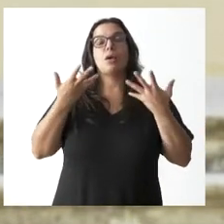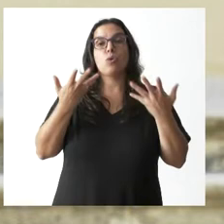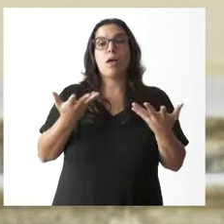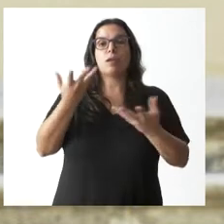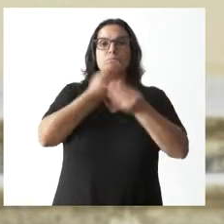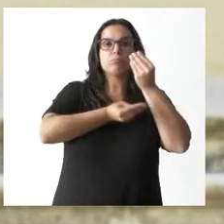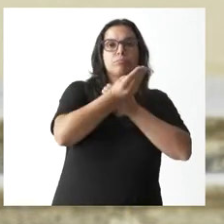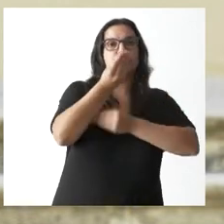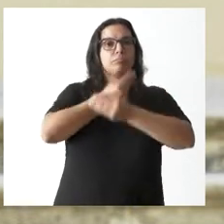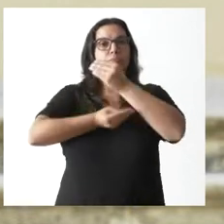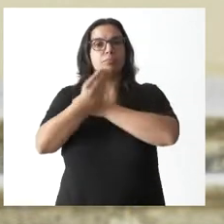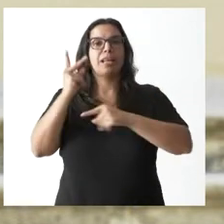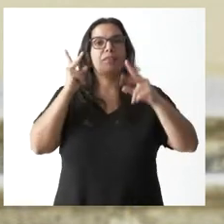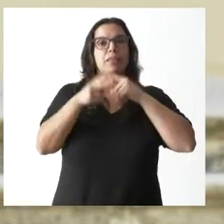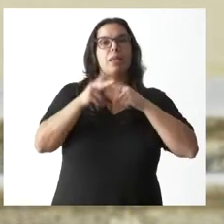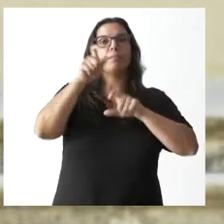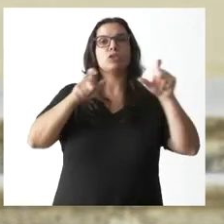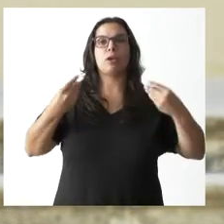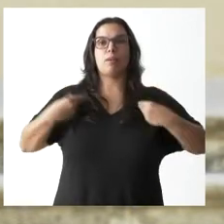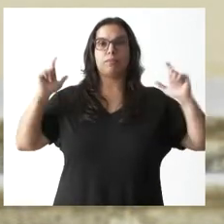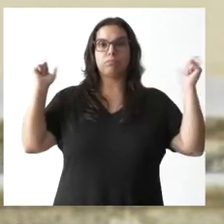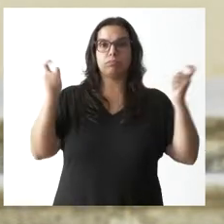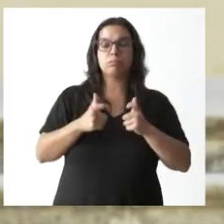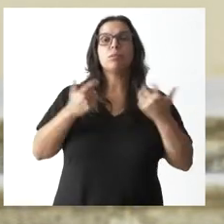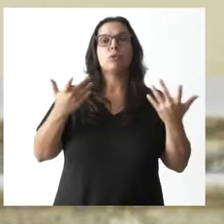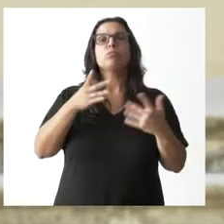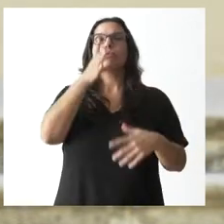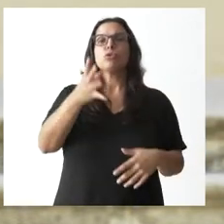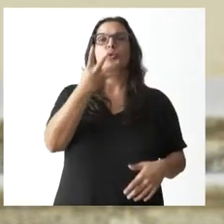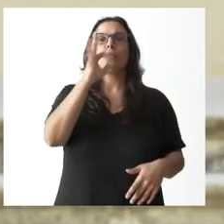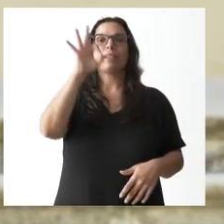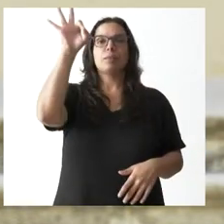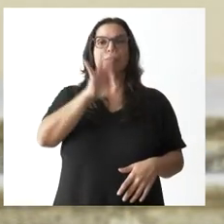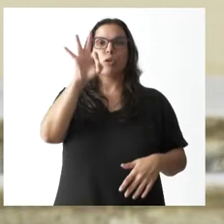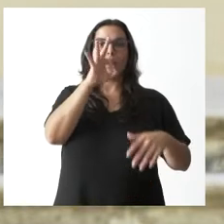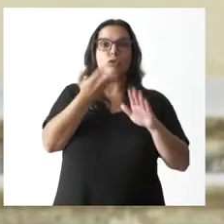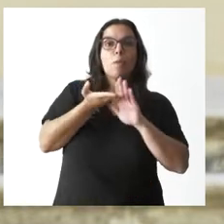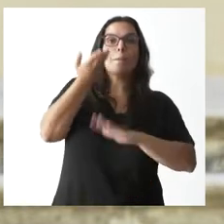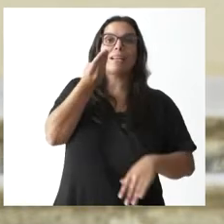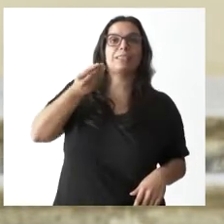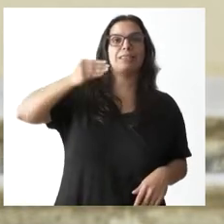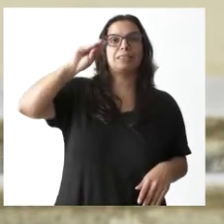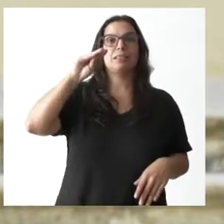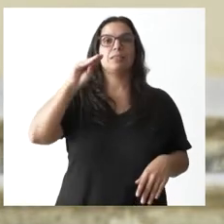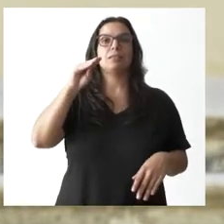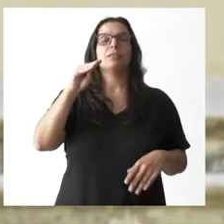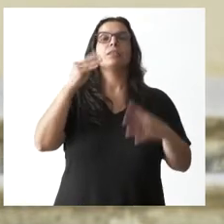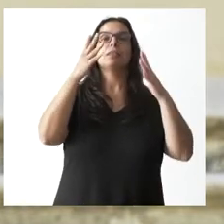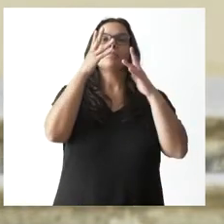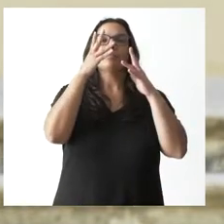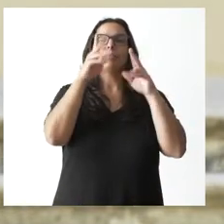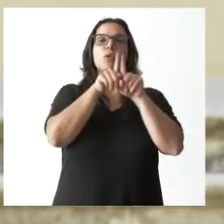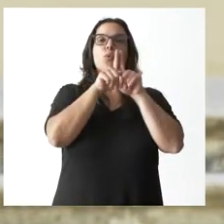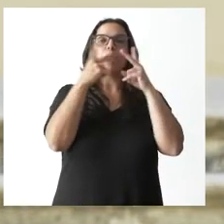luchar contra la despoblación, vamos a incrementar hasta el 40% la deducción en el IRPF